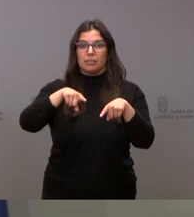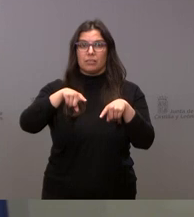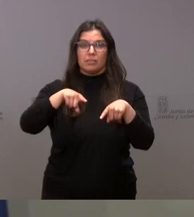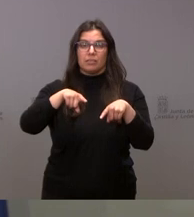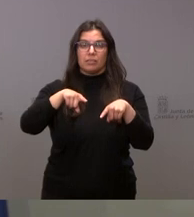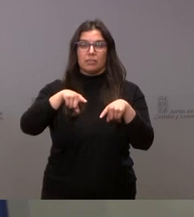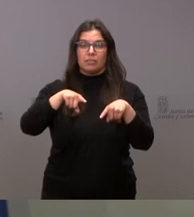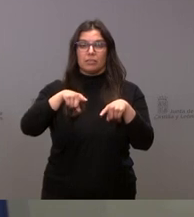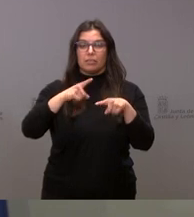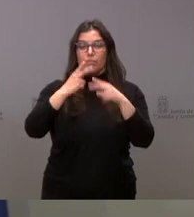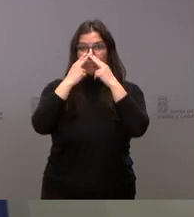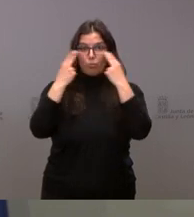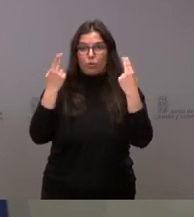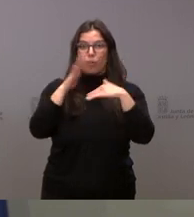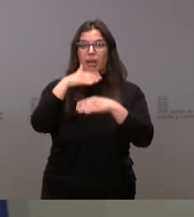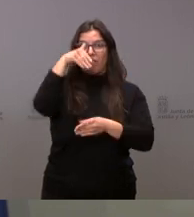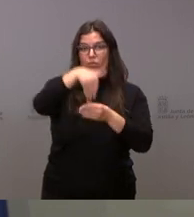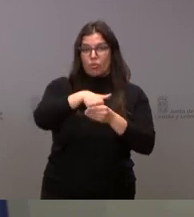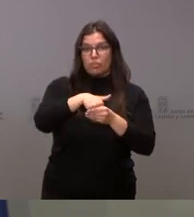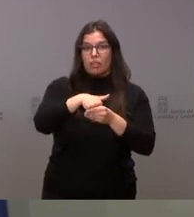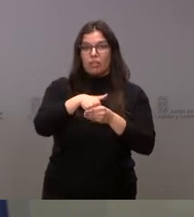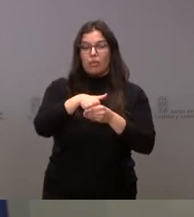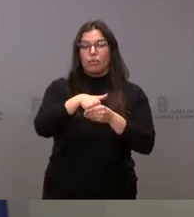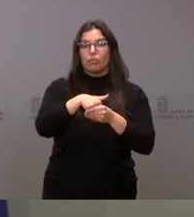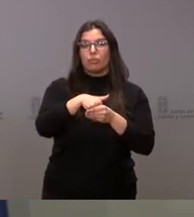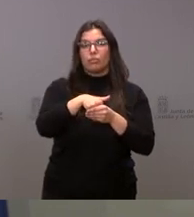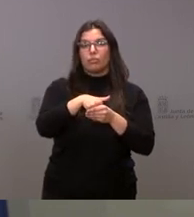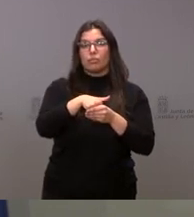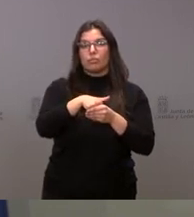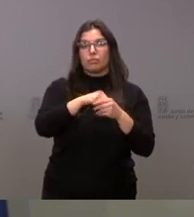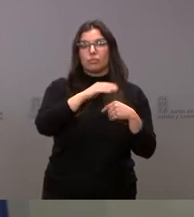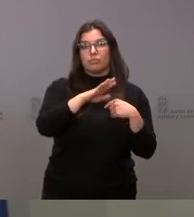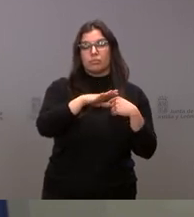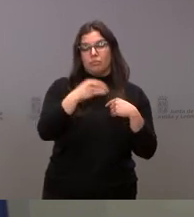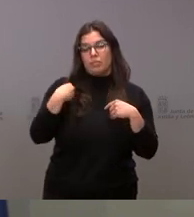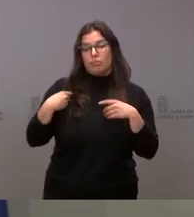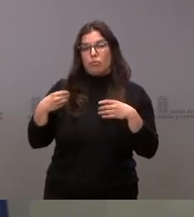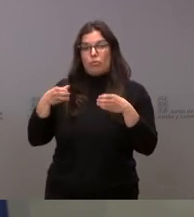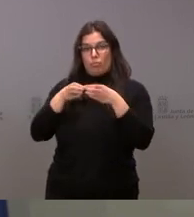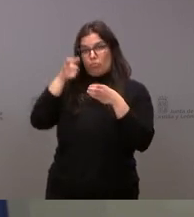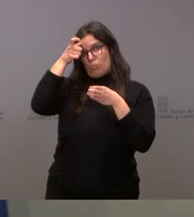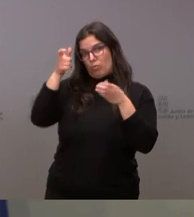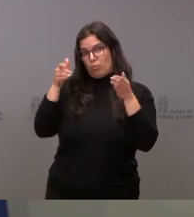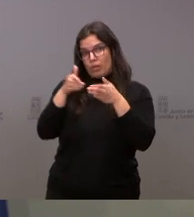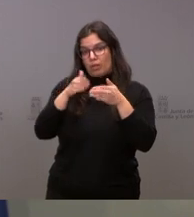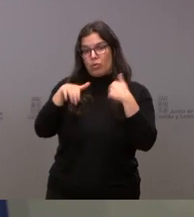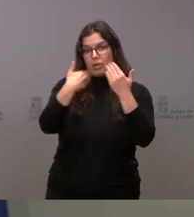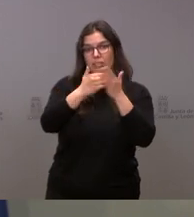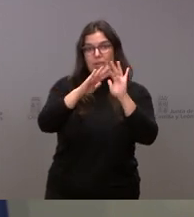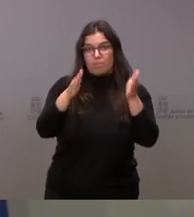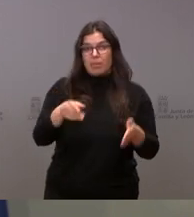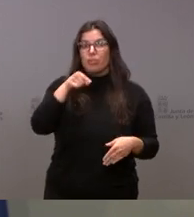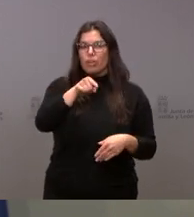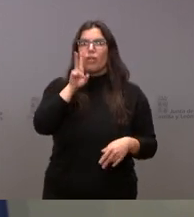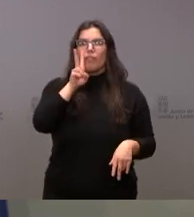públicos para las votaciones desde las juntas vecinales hasta donde hubiera alguna mesa electoral. Esta información está ya